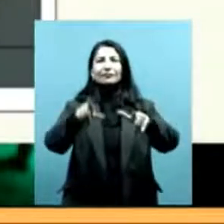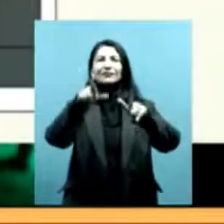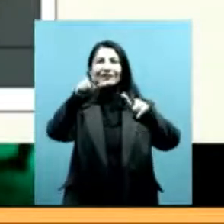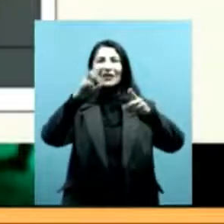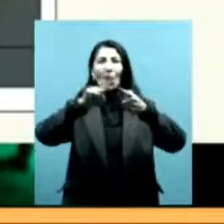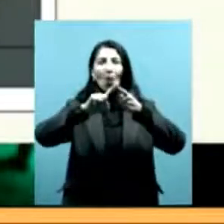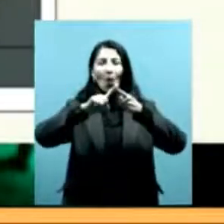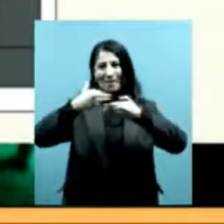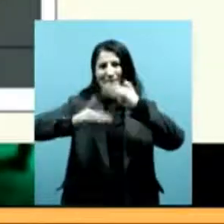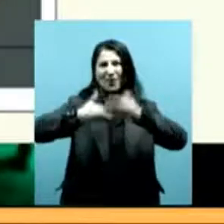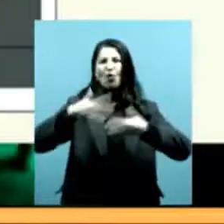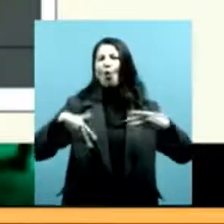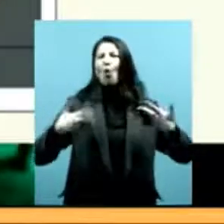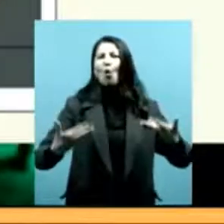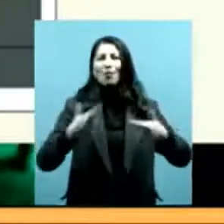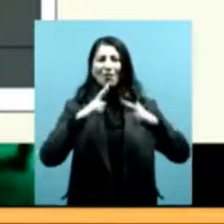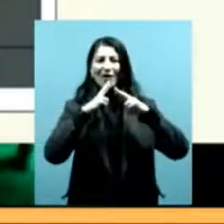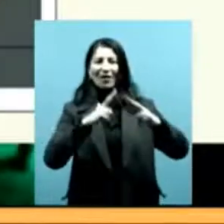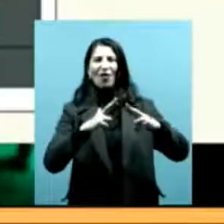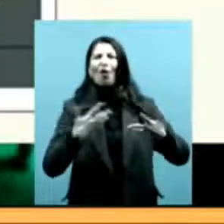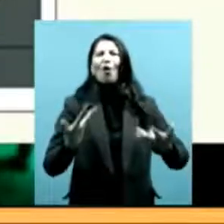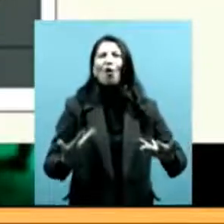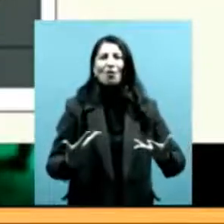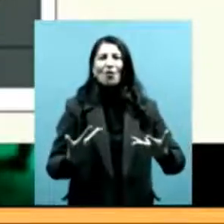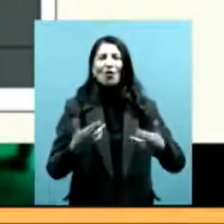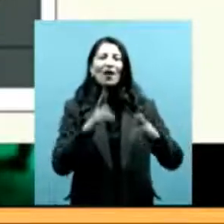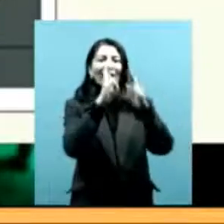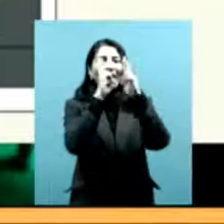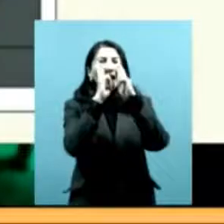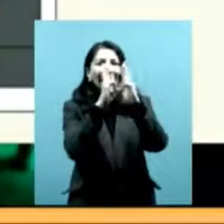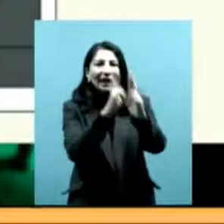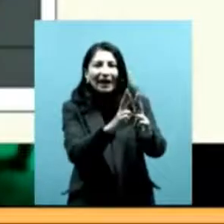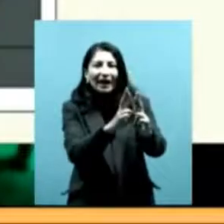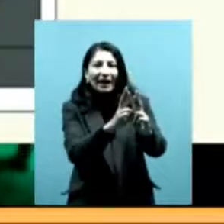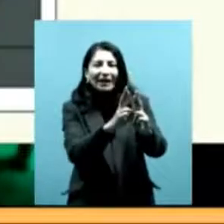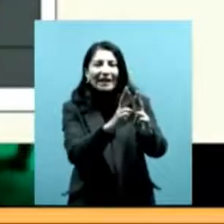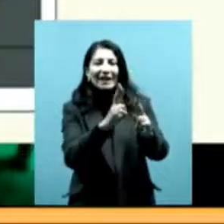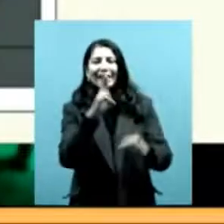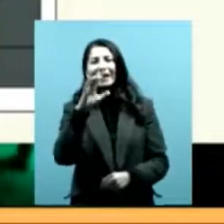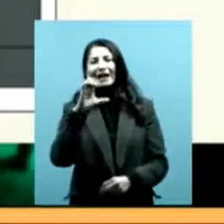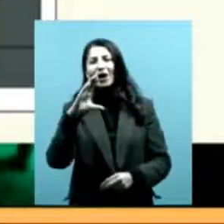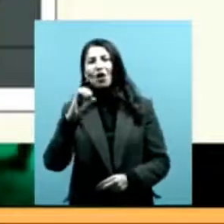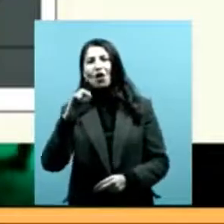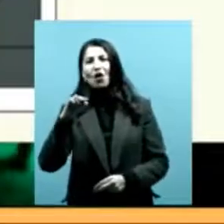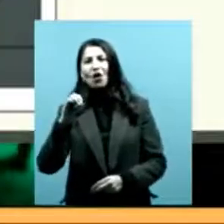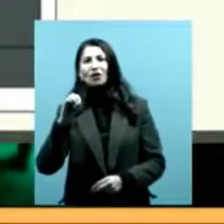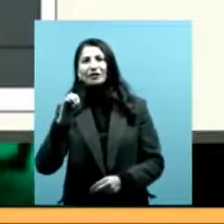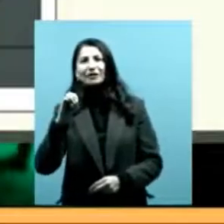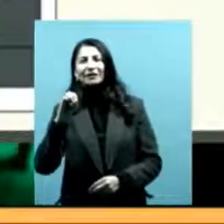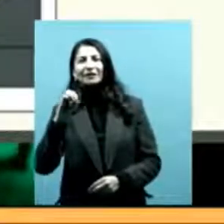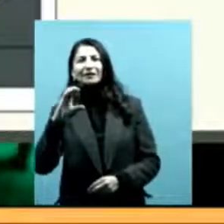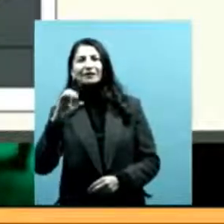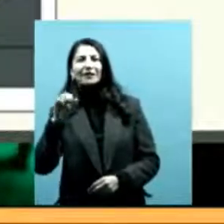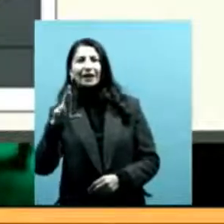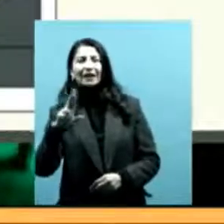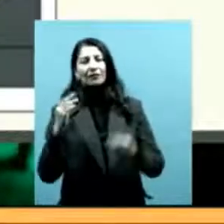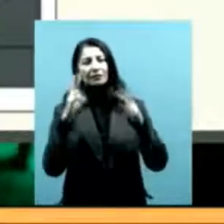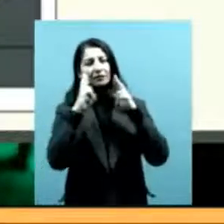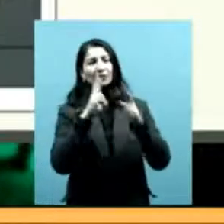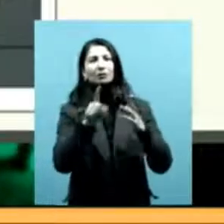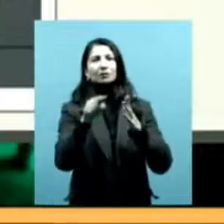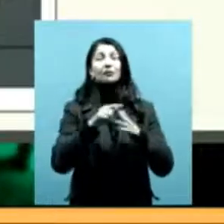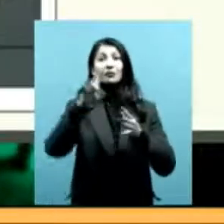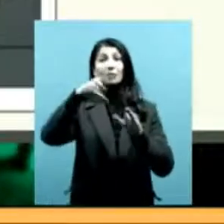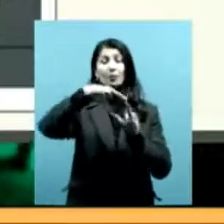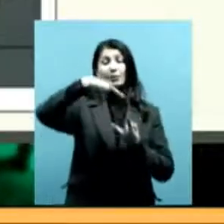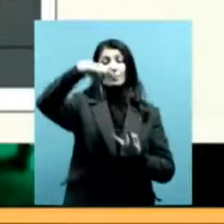procedimiento de este dispositivo burocrático. El caso, volvamos al caso de Nahuel Pan. Estos son mapas